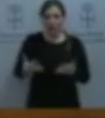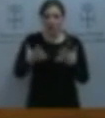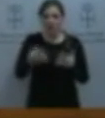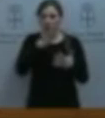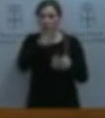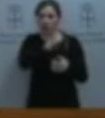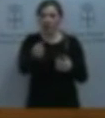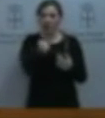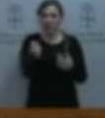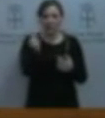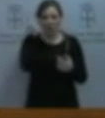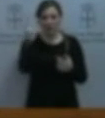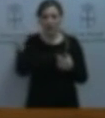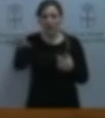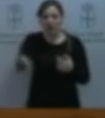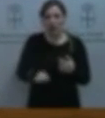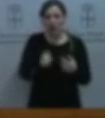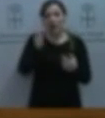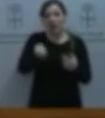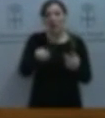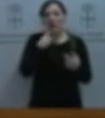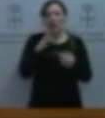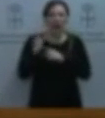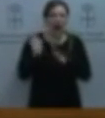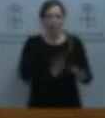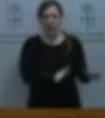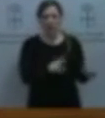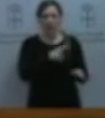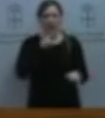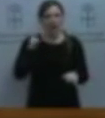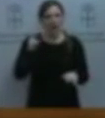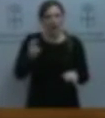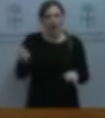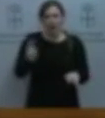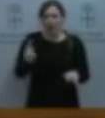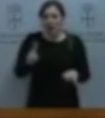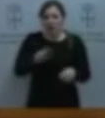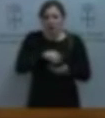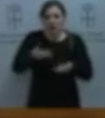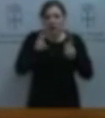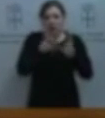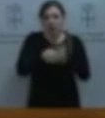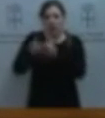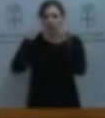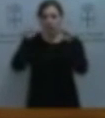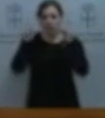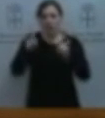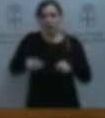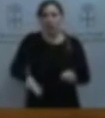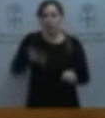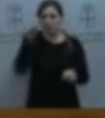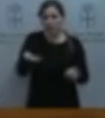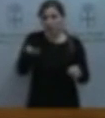necesitan y dejando de lado intencionalmente los valores democráticos inherentes a la educación. Es importante tener esto